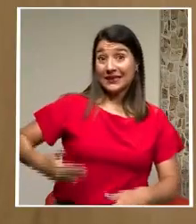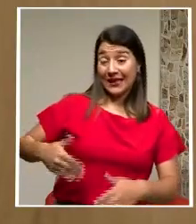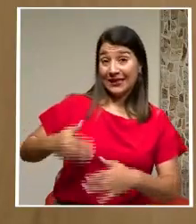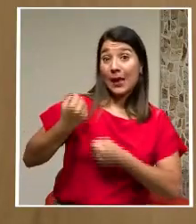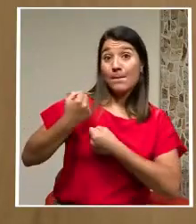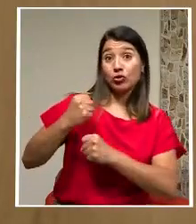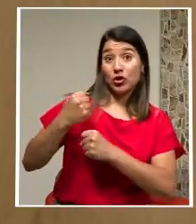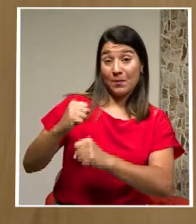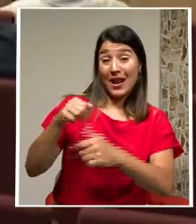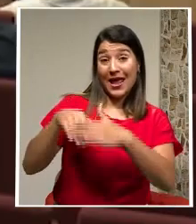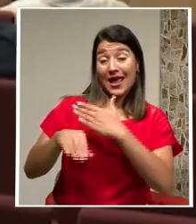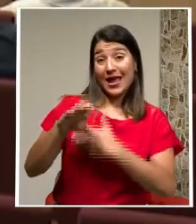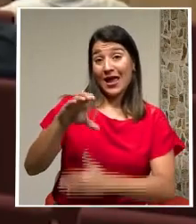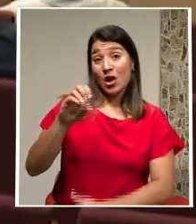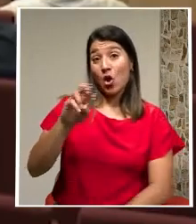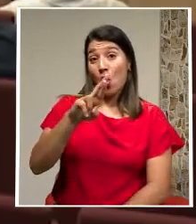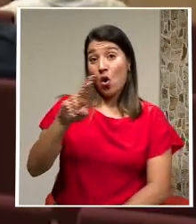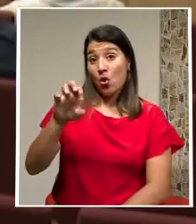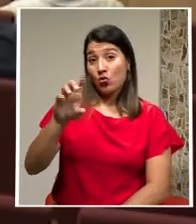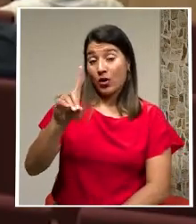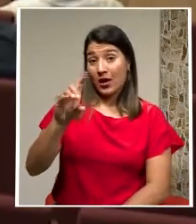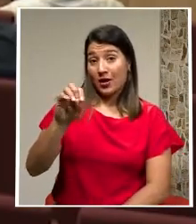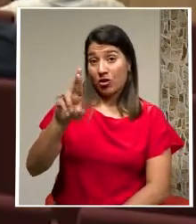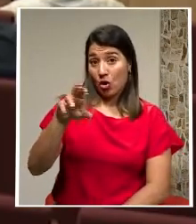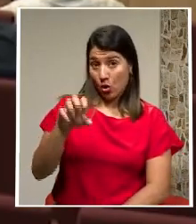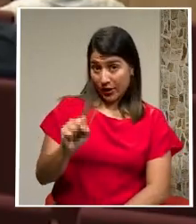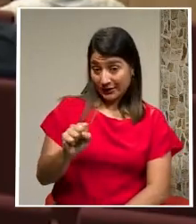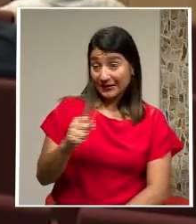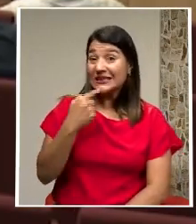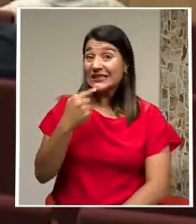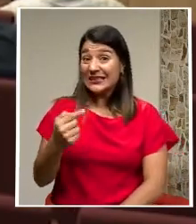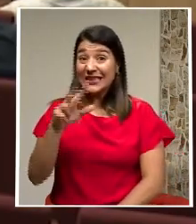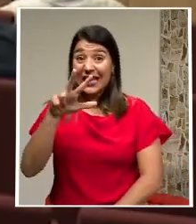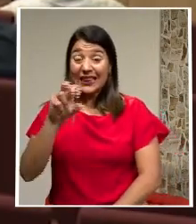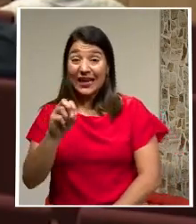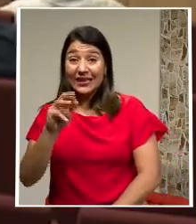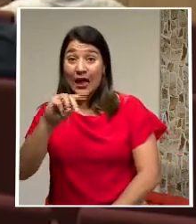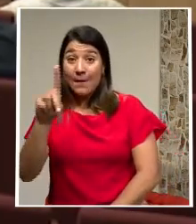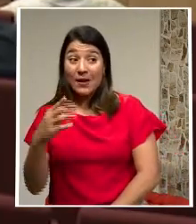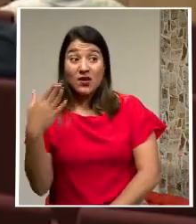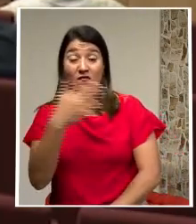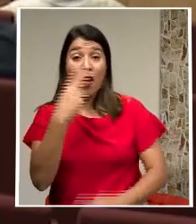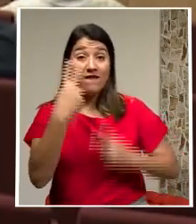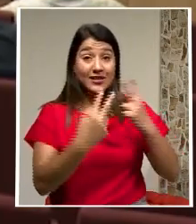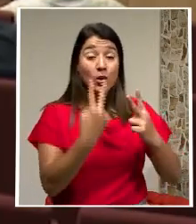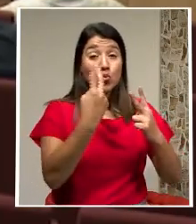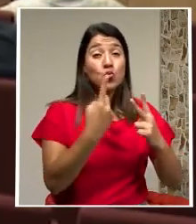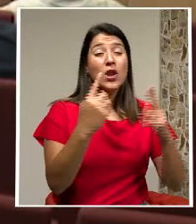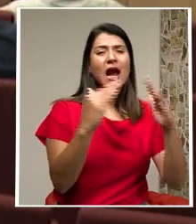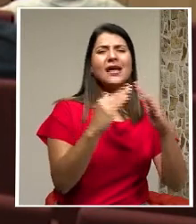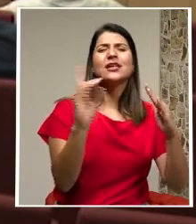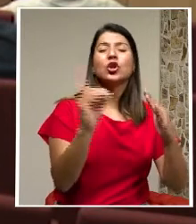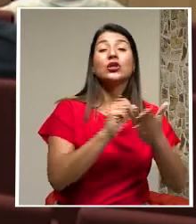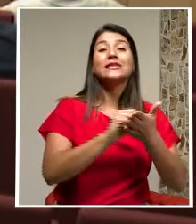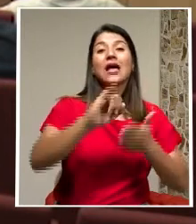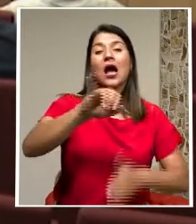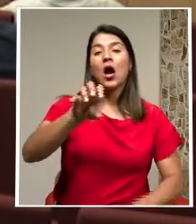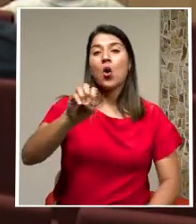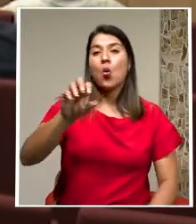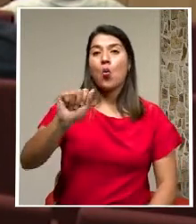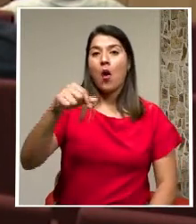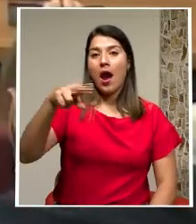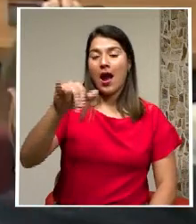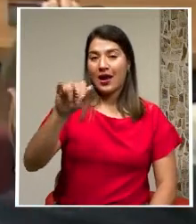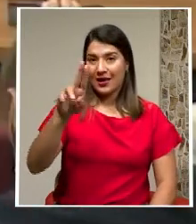martes en conferencia de prensa que el 30 de marzo visitó una casa en San Joaquín de Flores para recoger una USB con información sobre varias